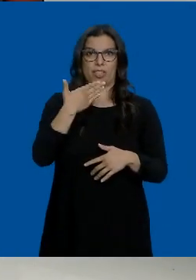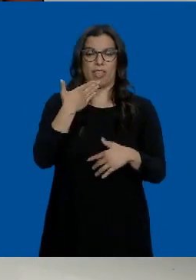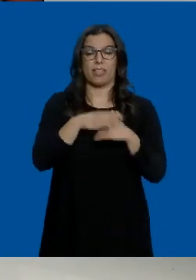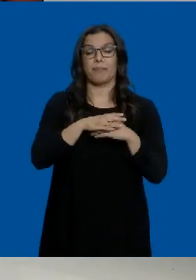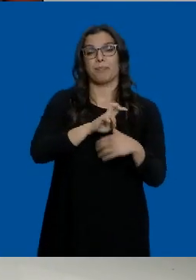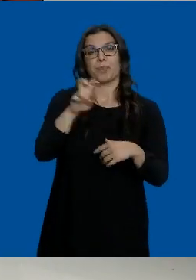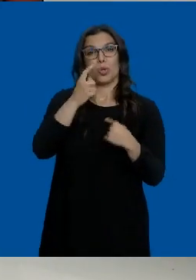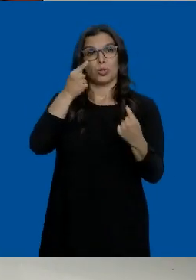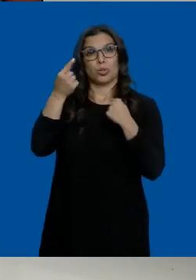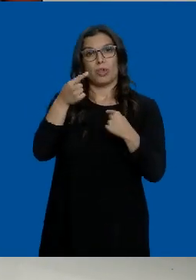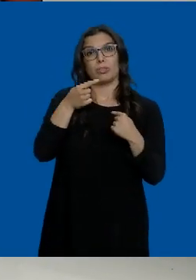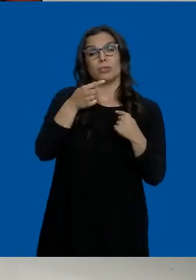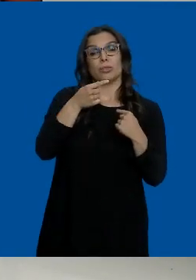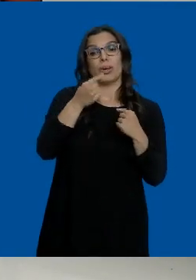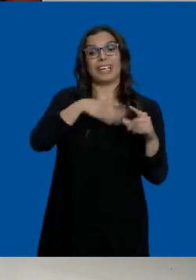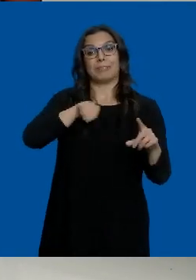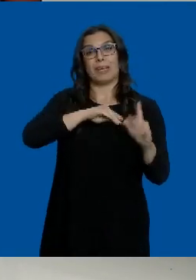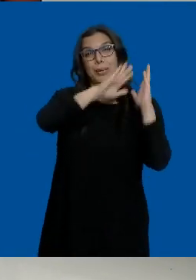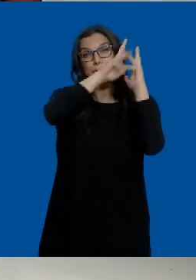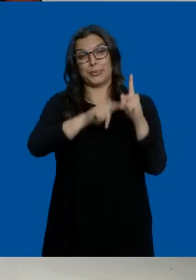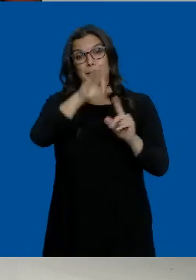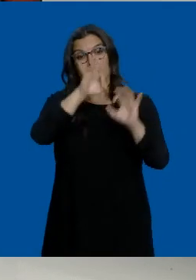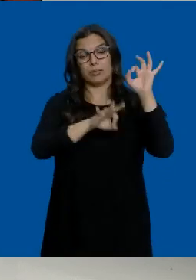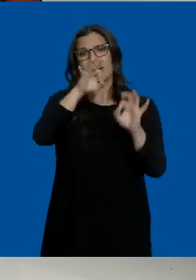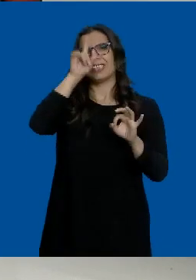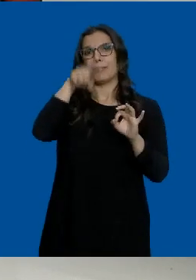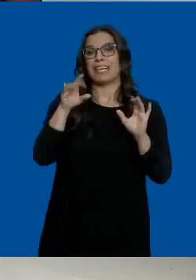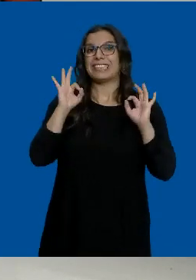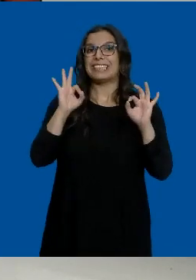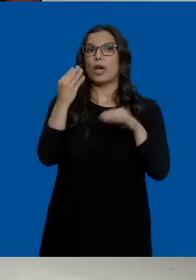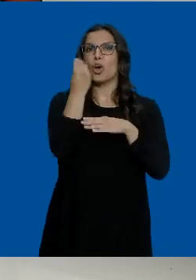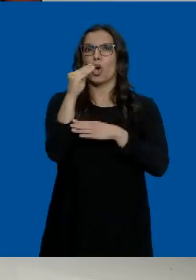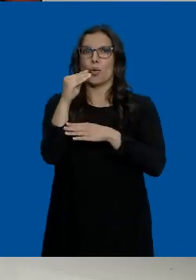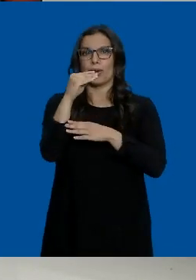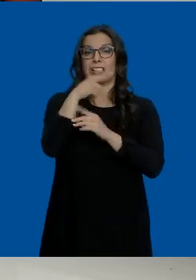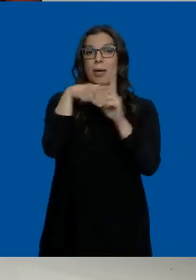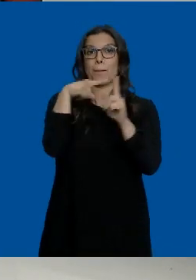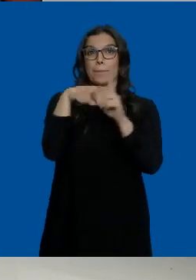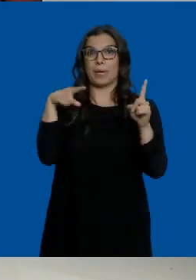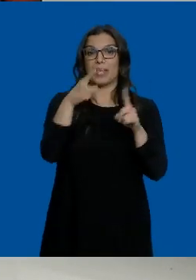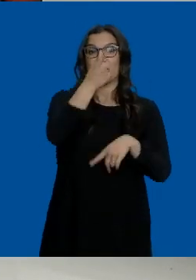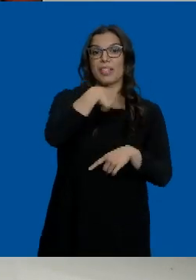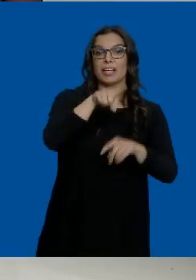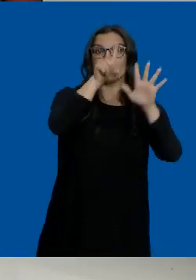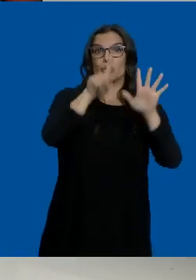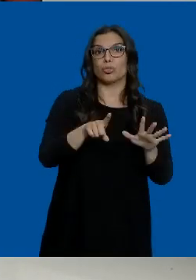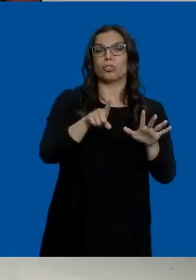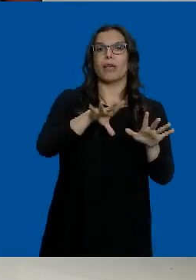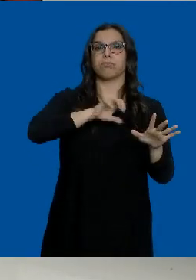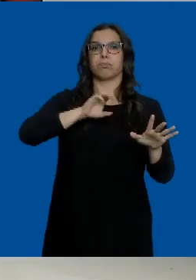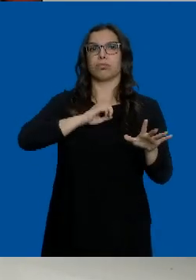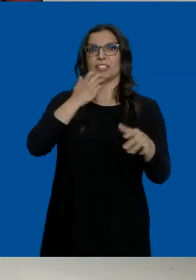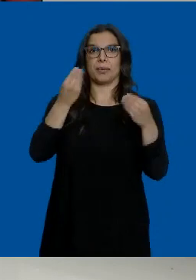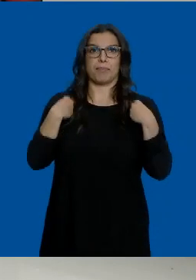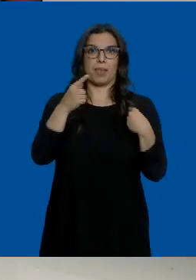Y otro dato más. La incidencia nacional aumenta también entre los jóvenes. La media está en los 106 casos por cada 100.000